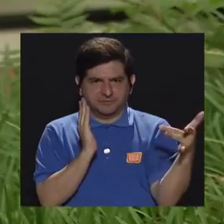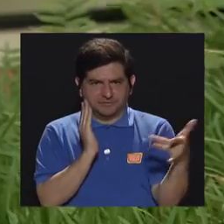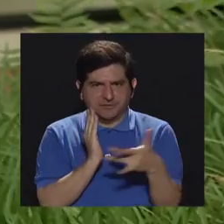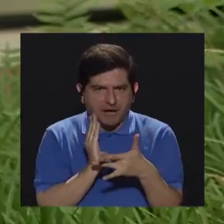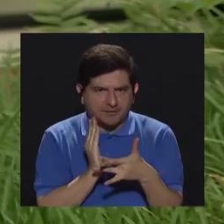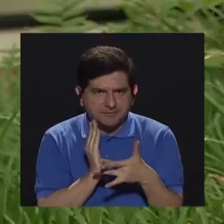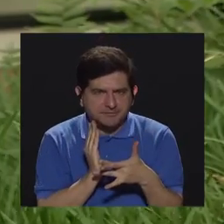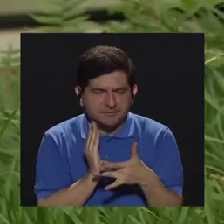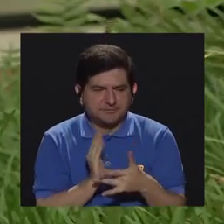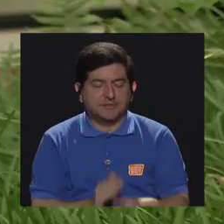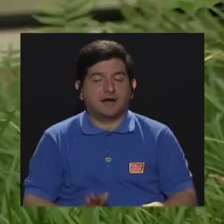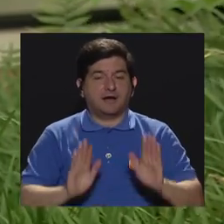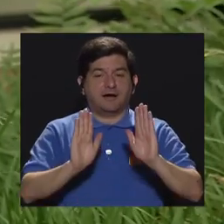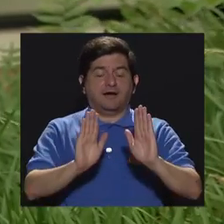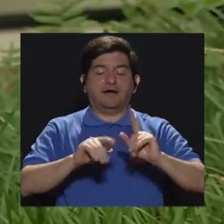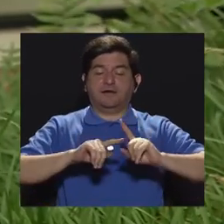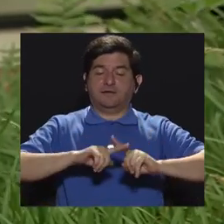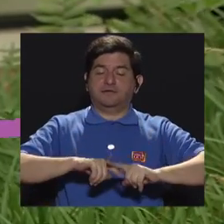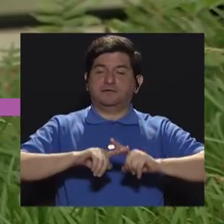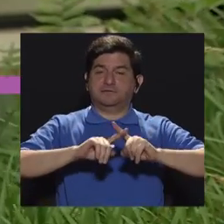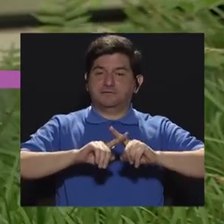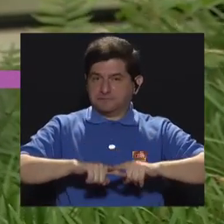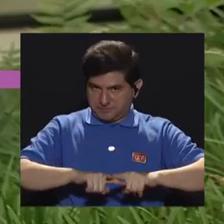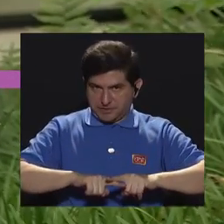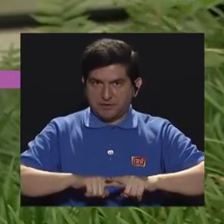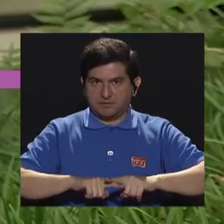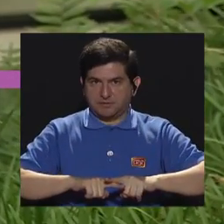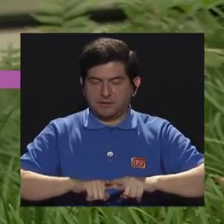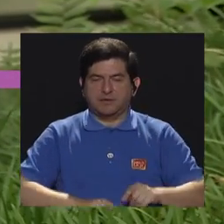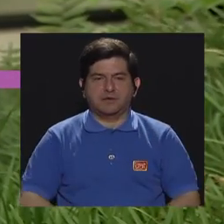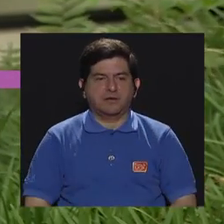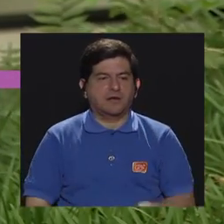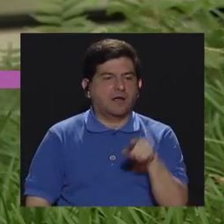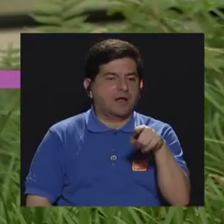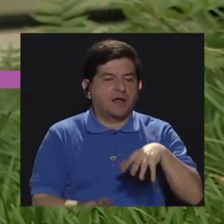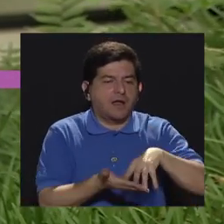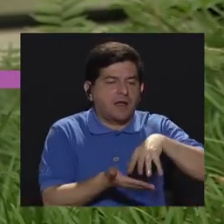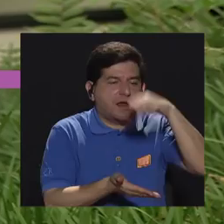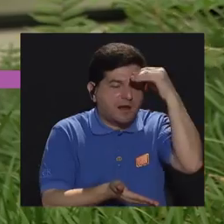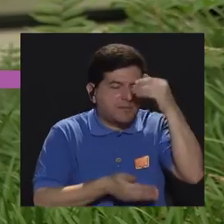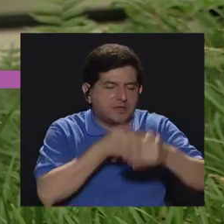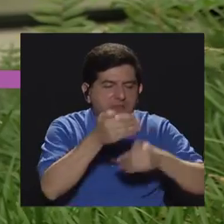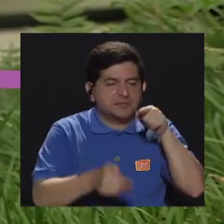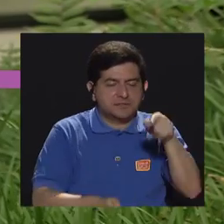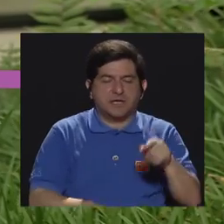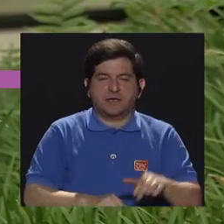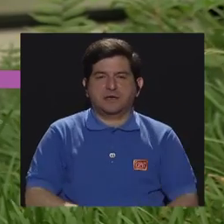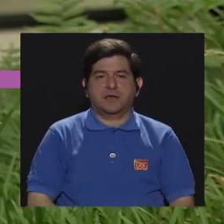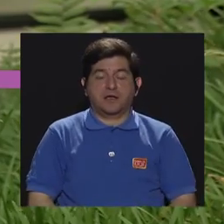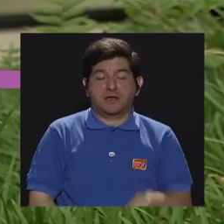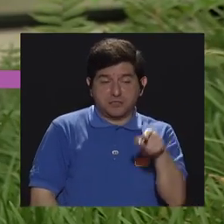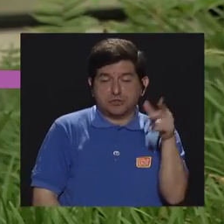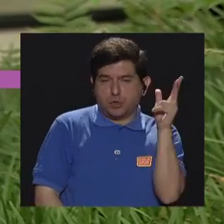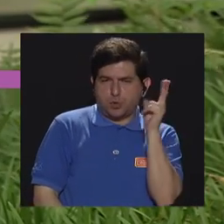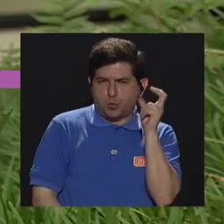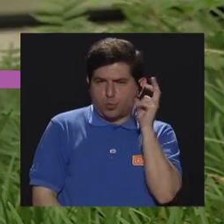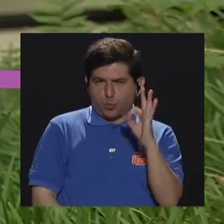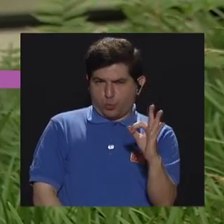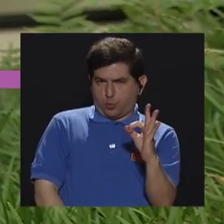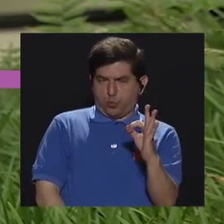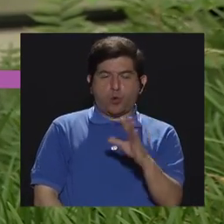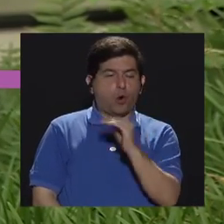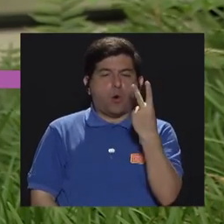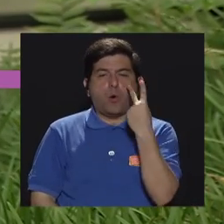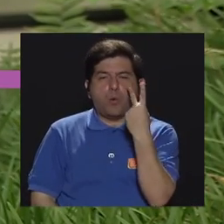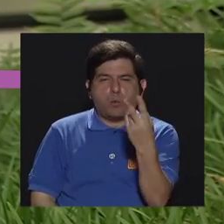acuerdo con el aprendizaje que el niño pueda tener. Es decir, si un niño es auditivo, si un